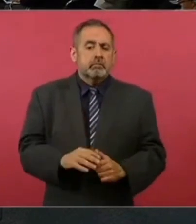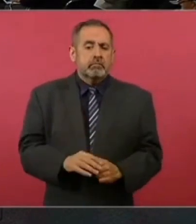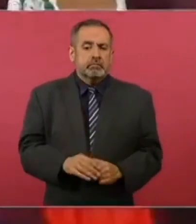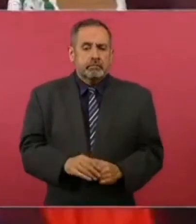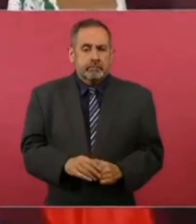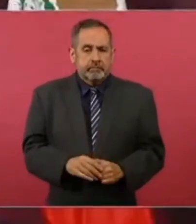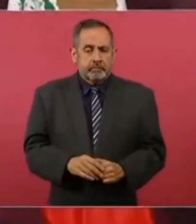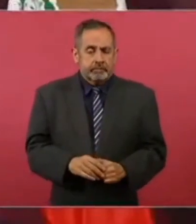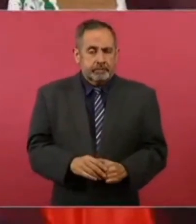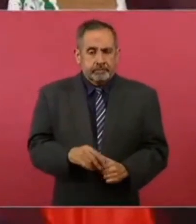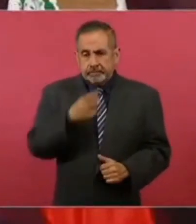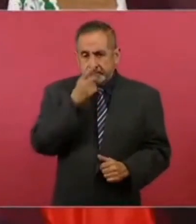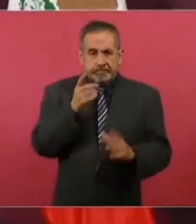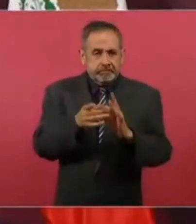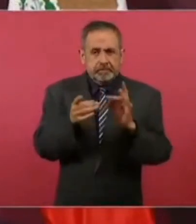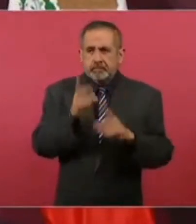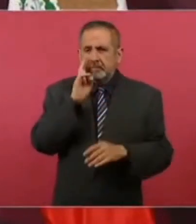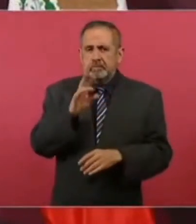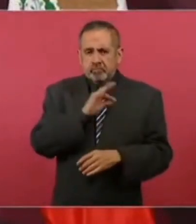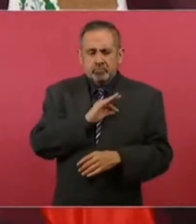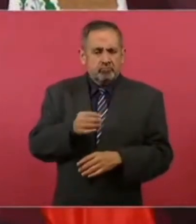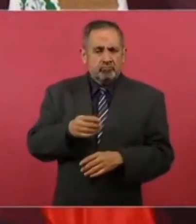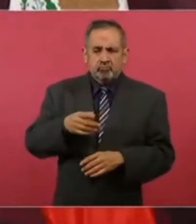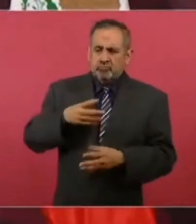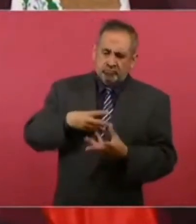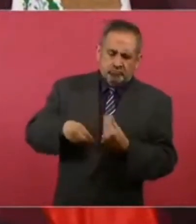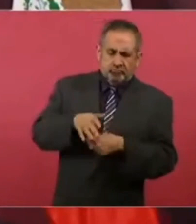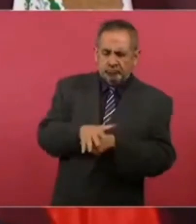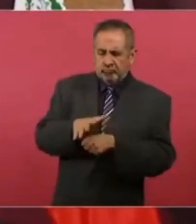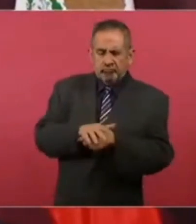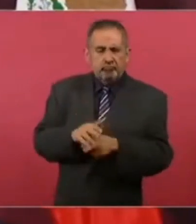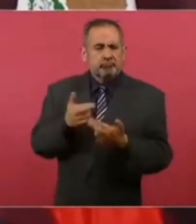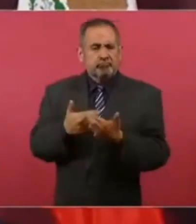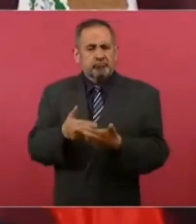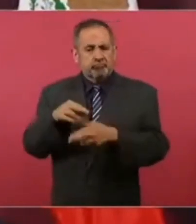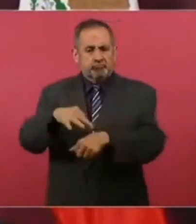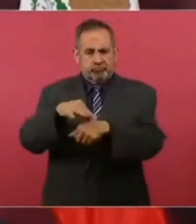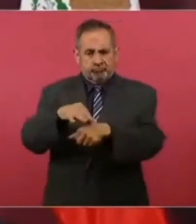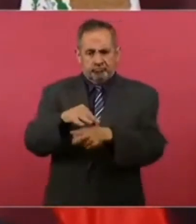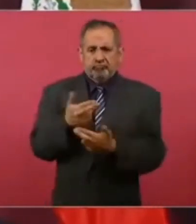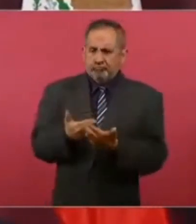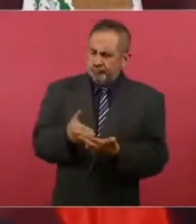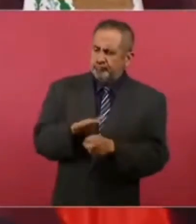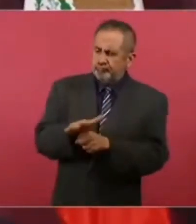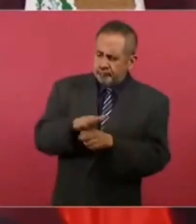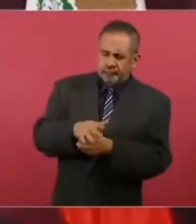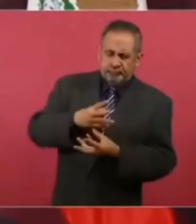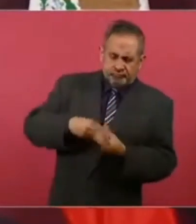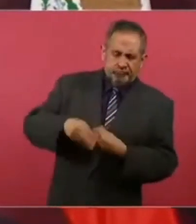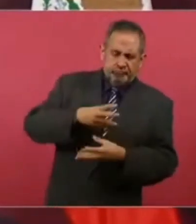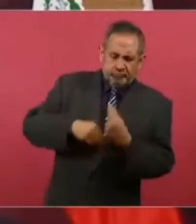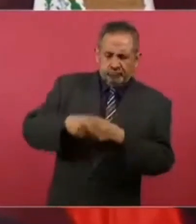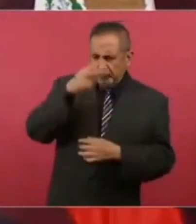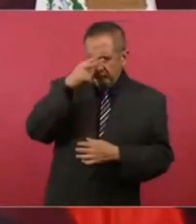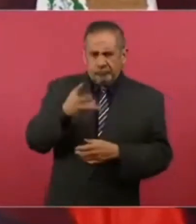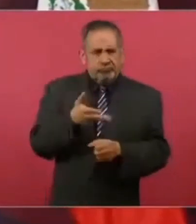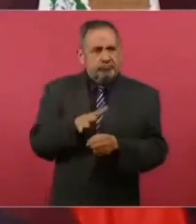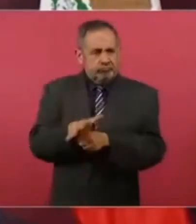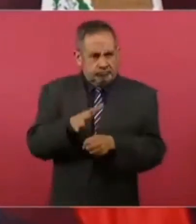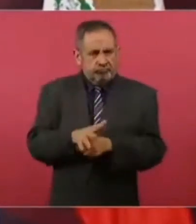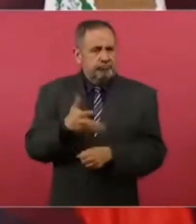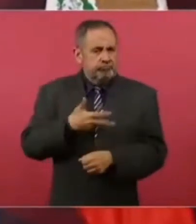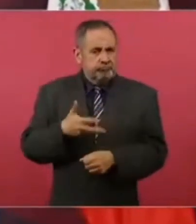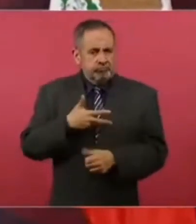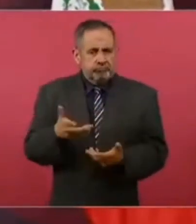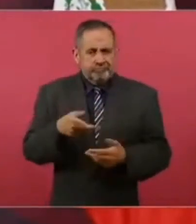Se habla de que ya somos autosuficientes en producción de carne, aunque todavía